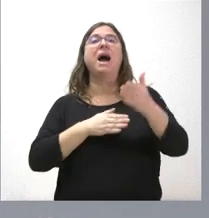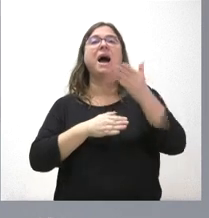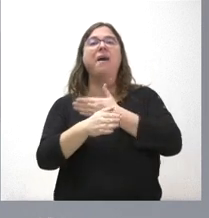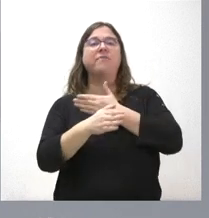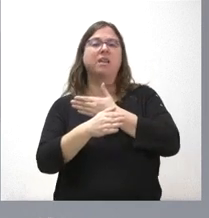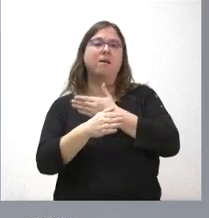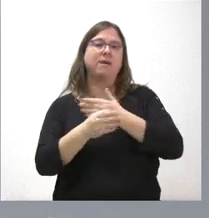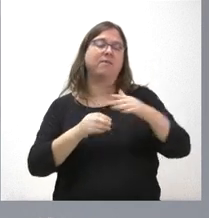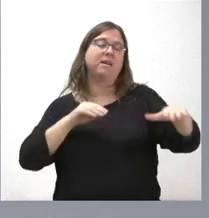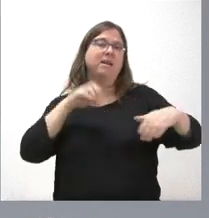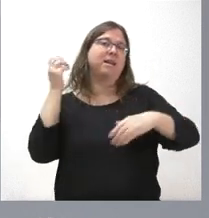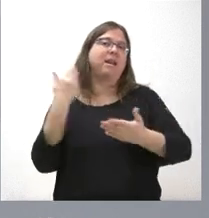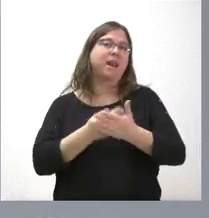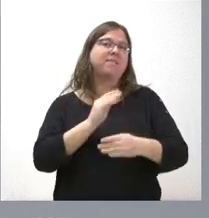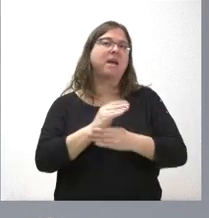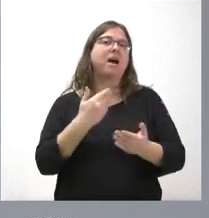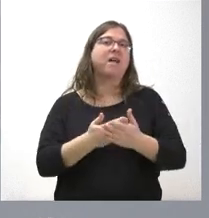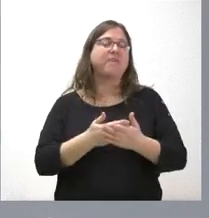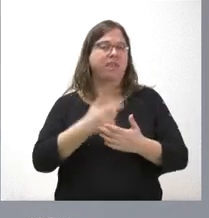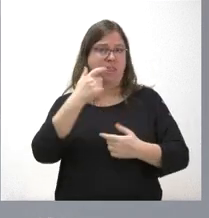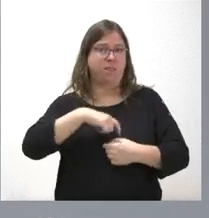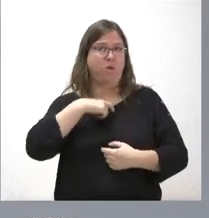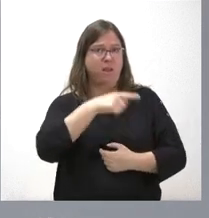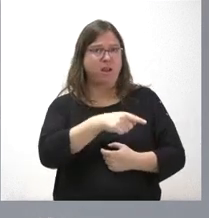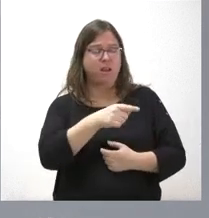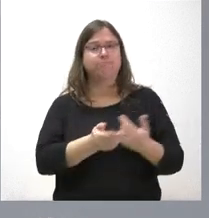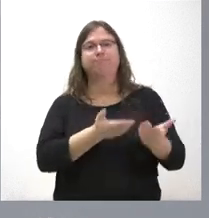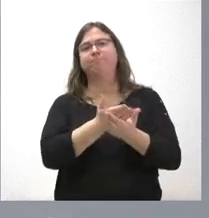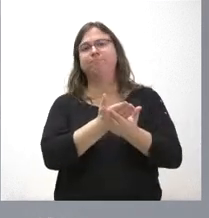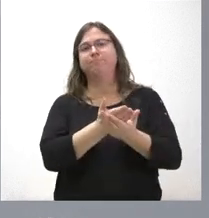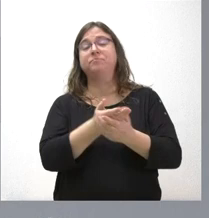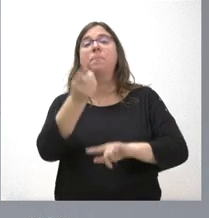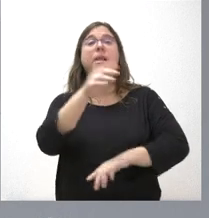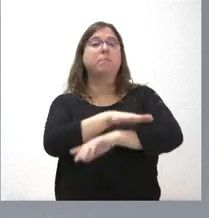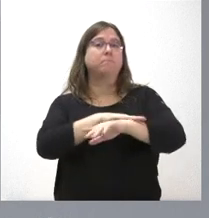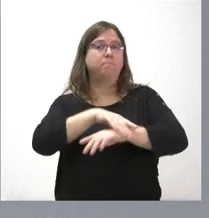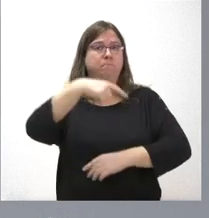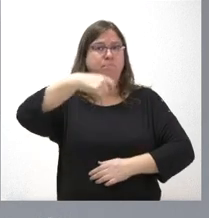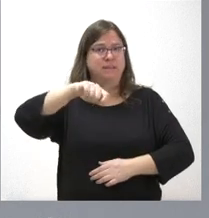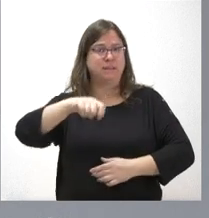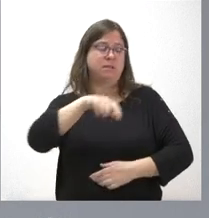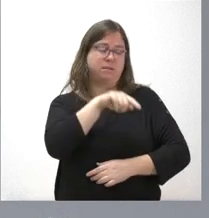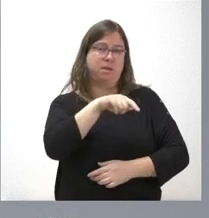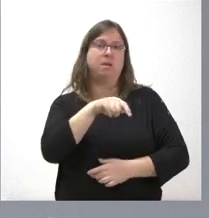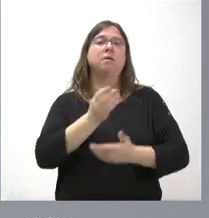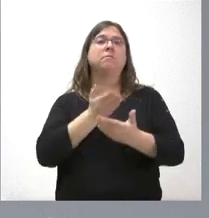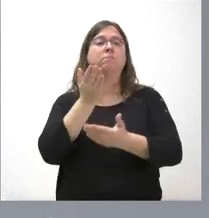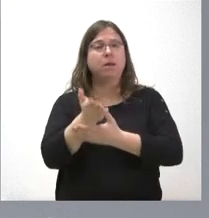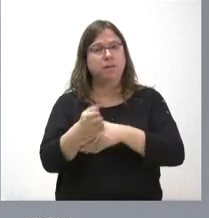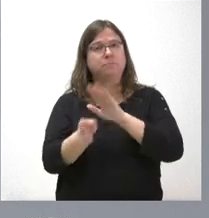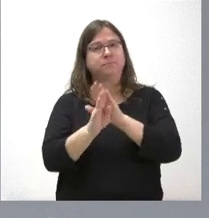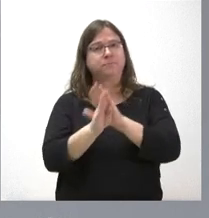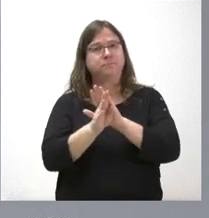garantizada de ciudadanía y eso es lo que ha demandado el presidente y desde luego lo que vamos a seguir demandando. que esperar